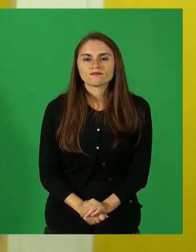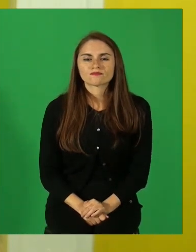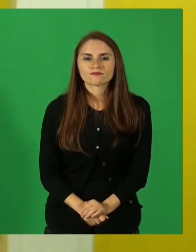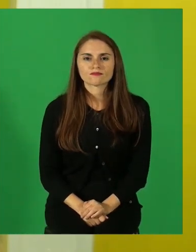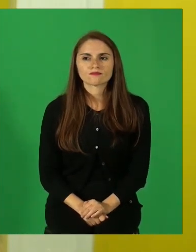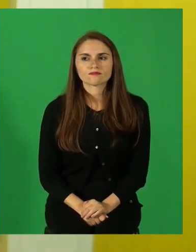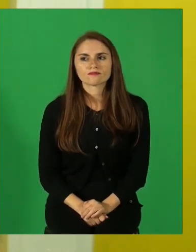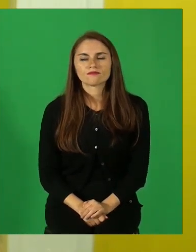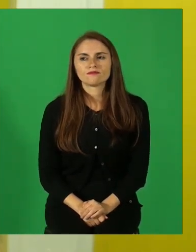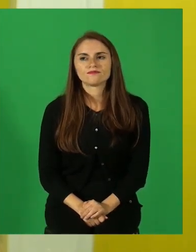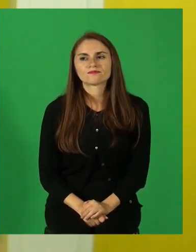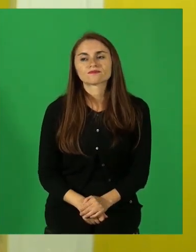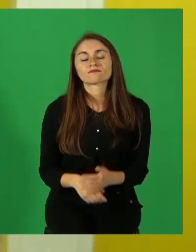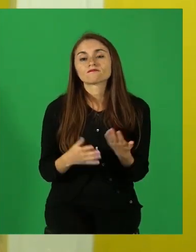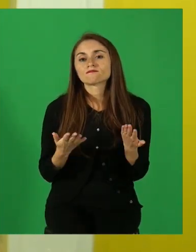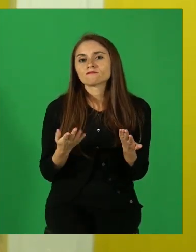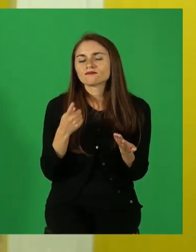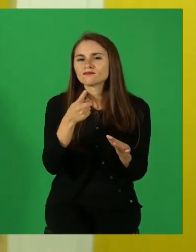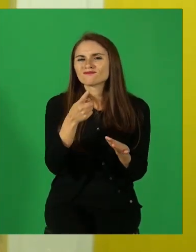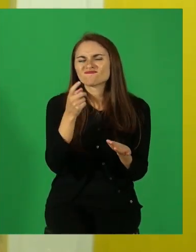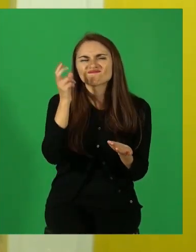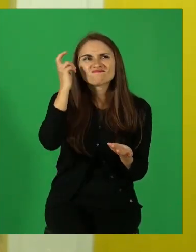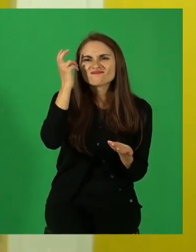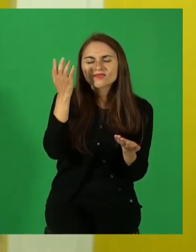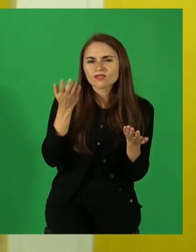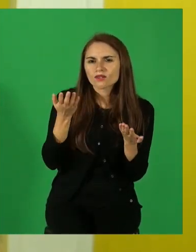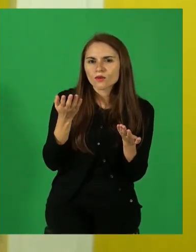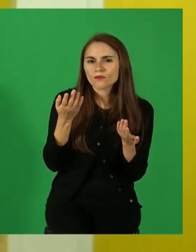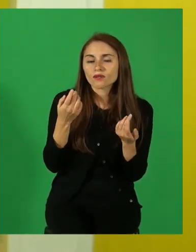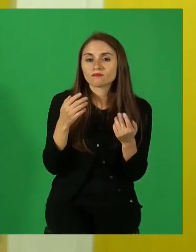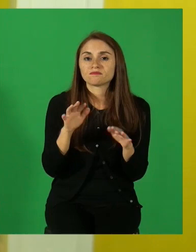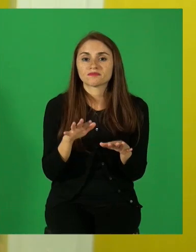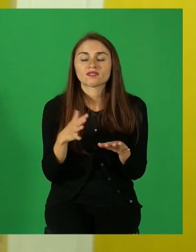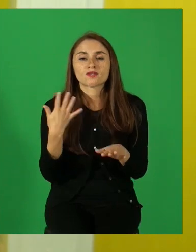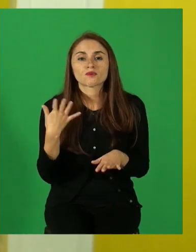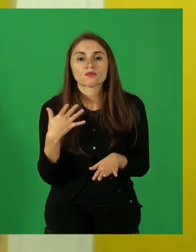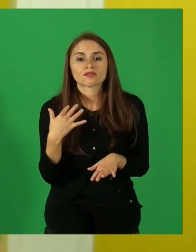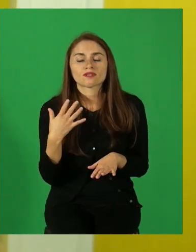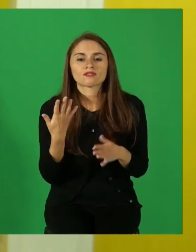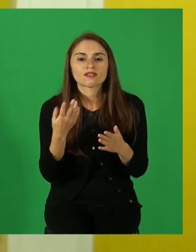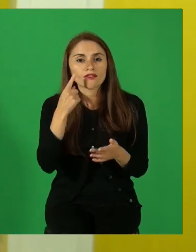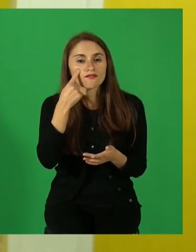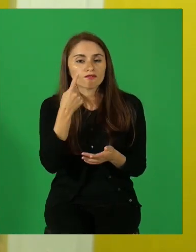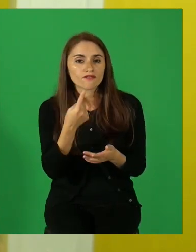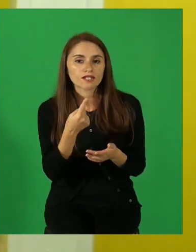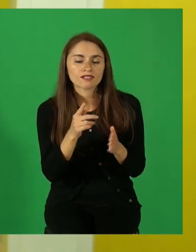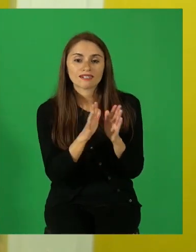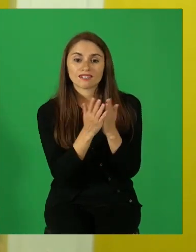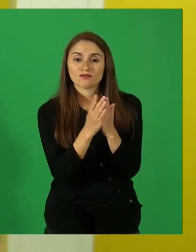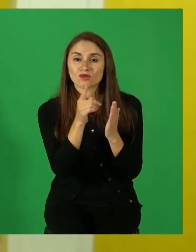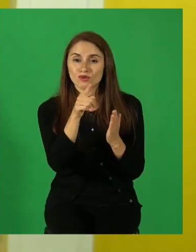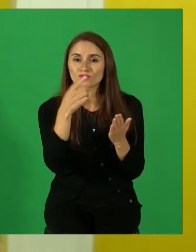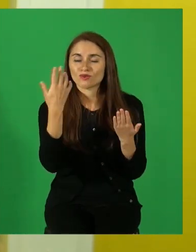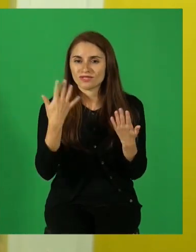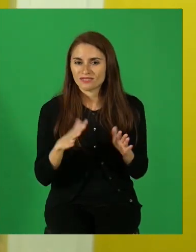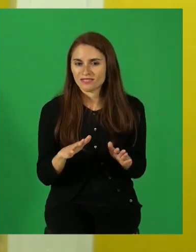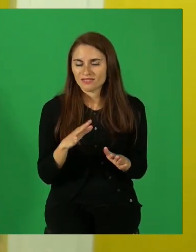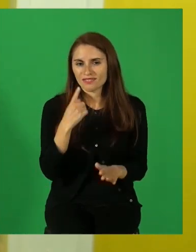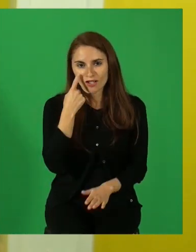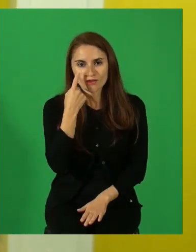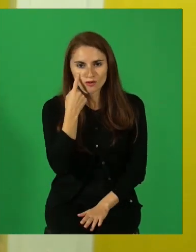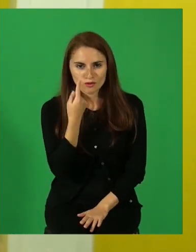concepto, tal vez sea bueno aplicarlo a obras con las que tú estás más